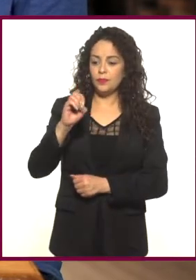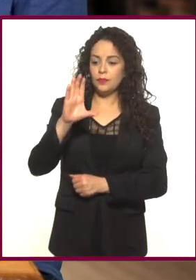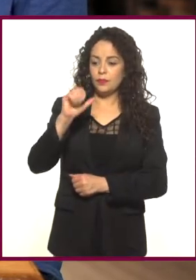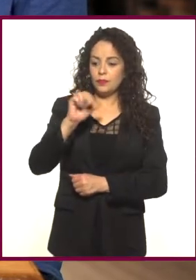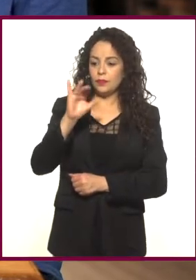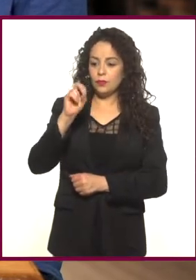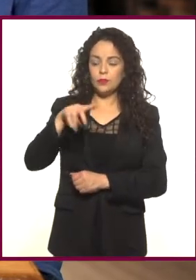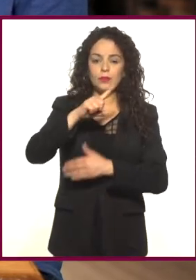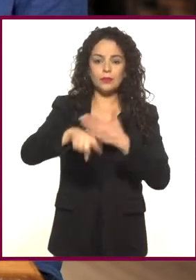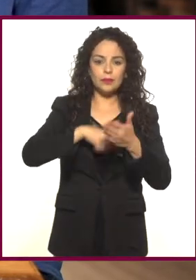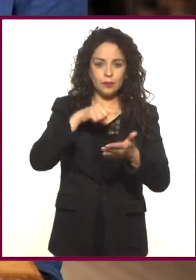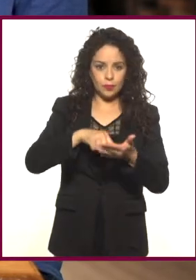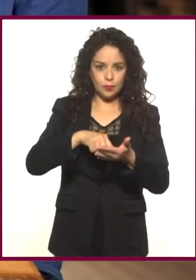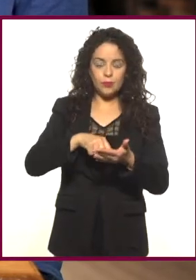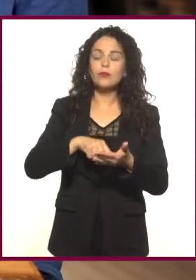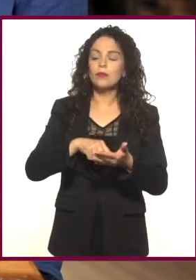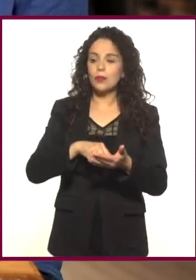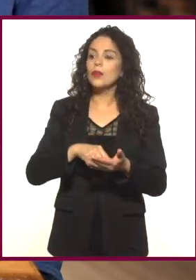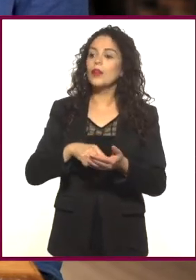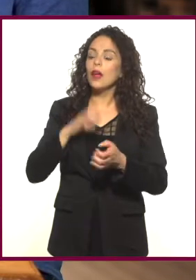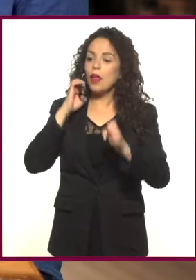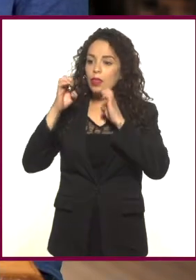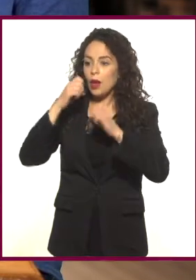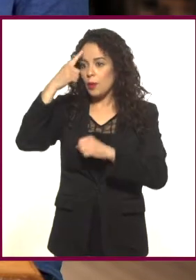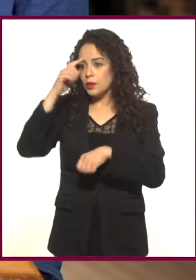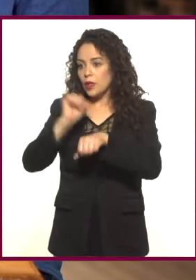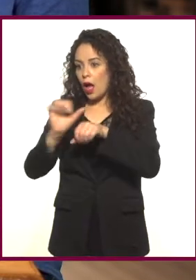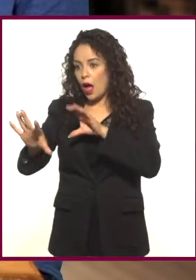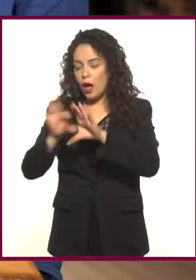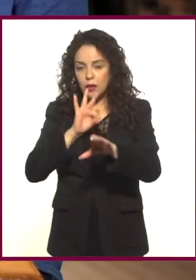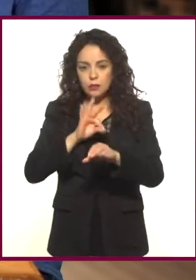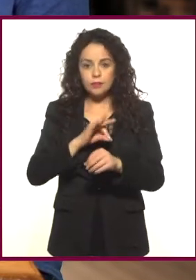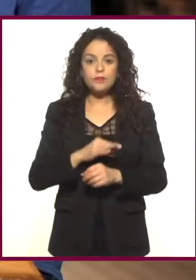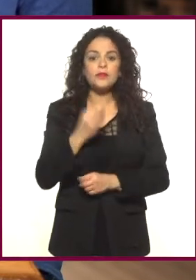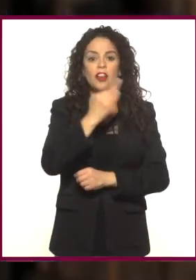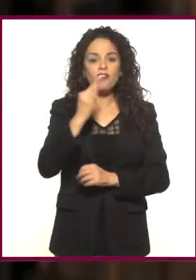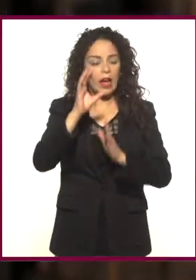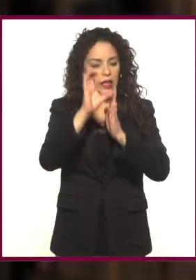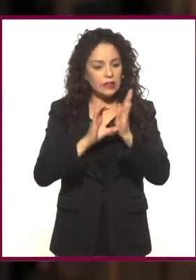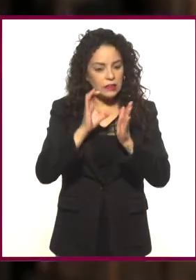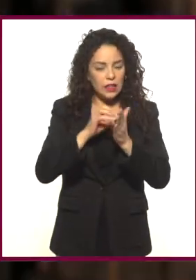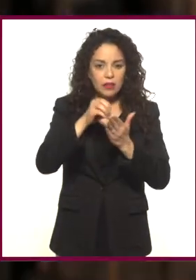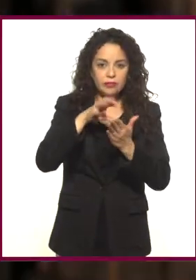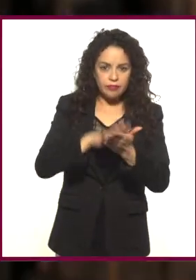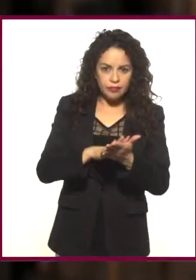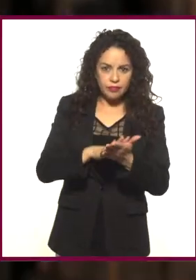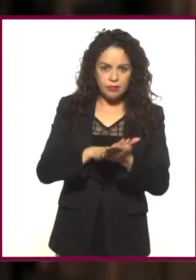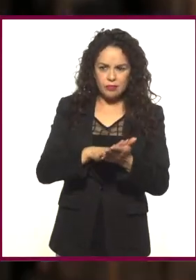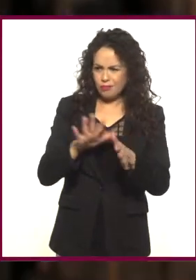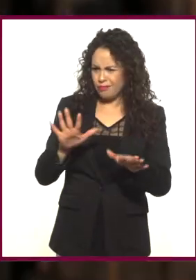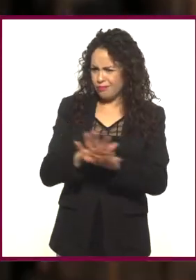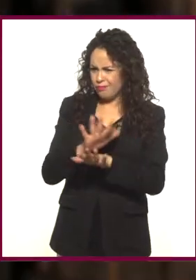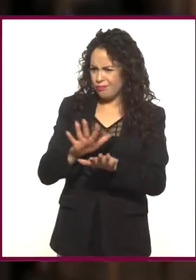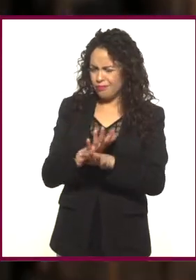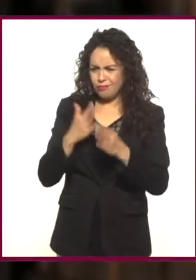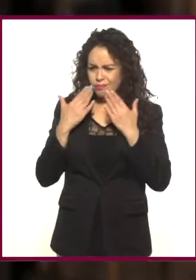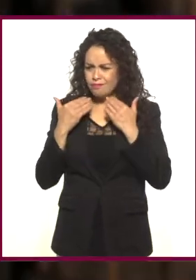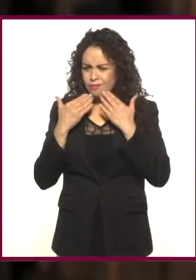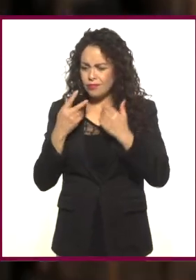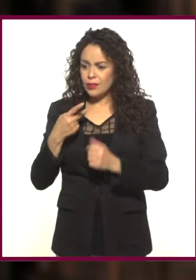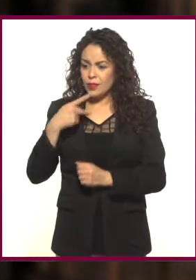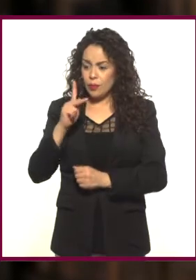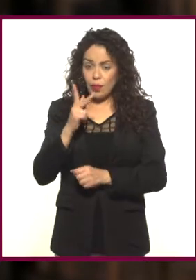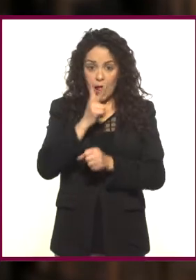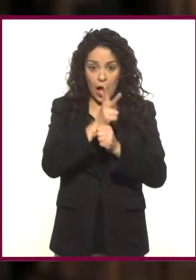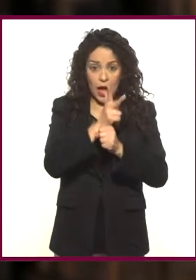Locaciones, casting de talento, calendarización... Me parece que no hay cambios sustanciales, pero en los